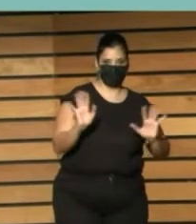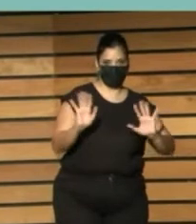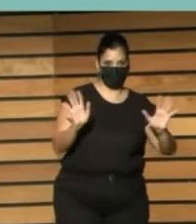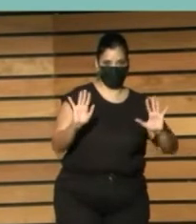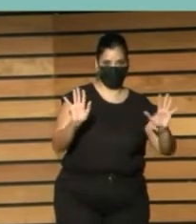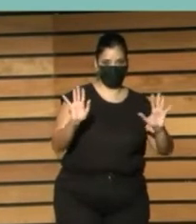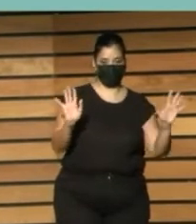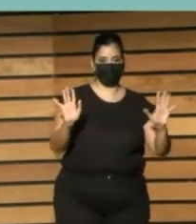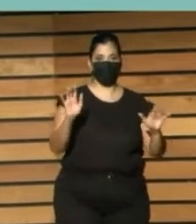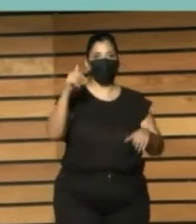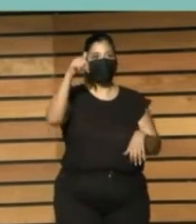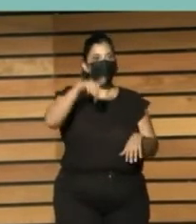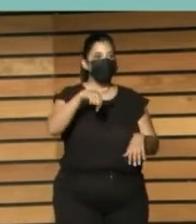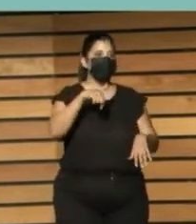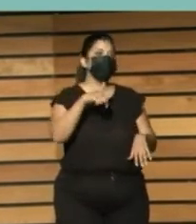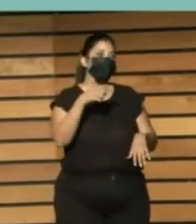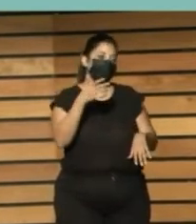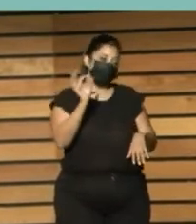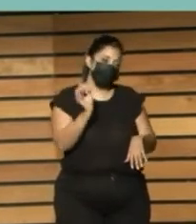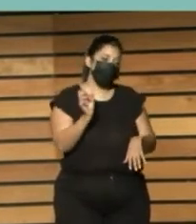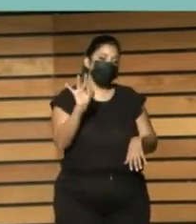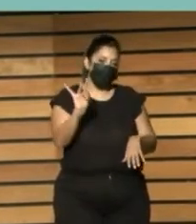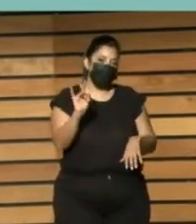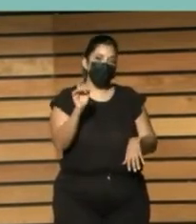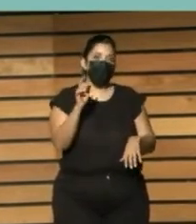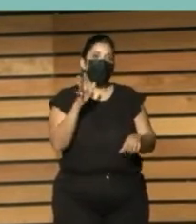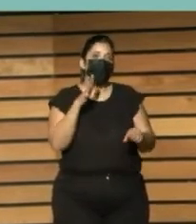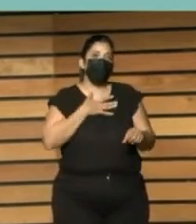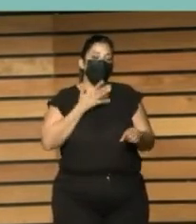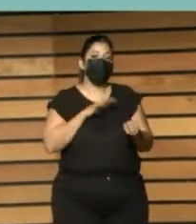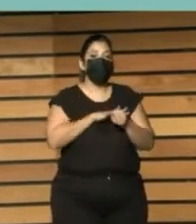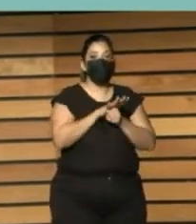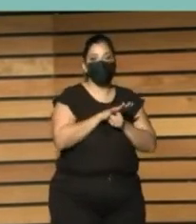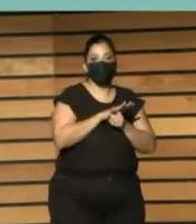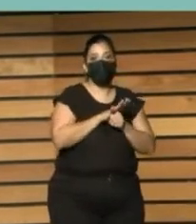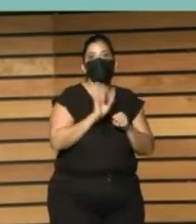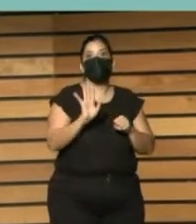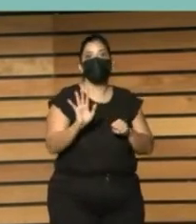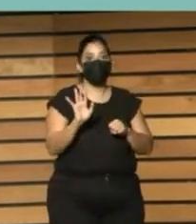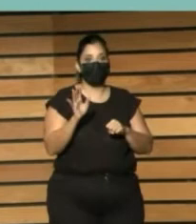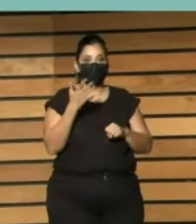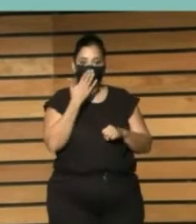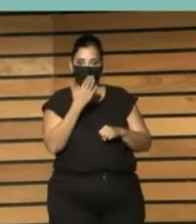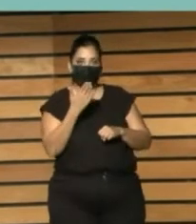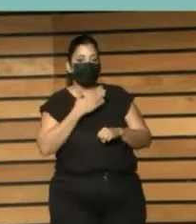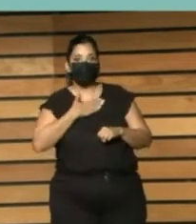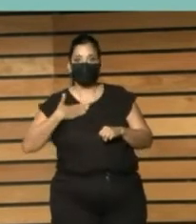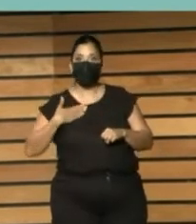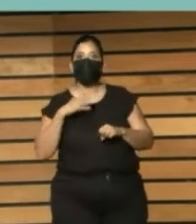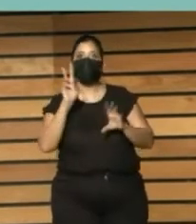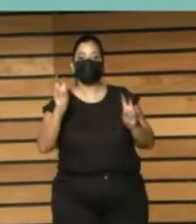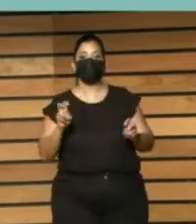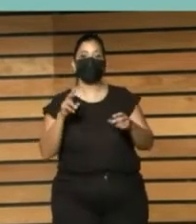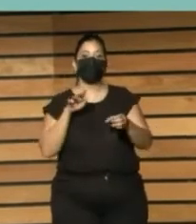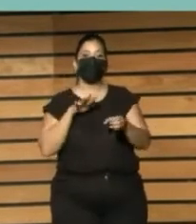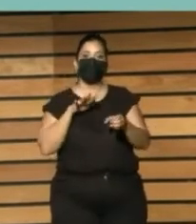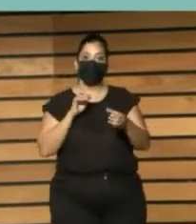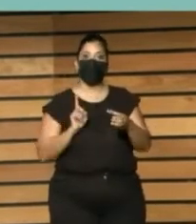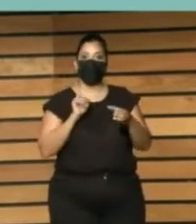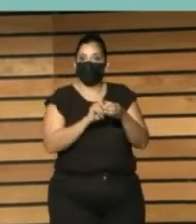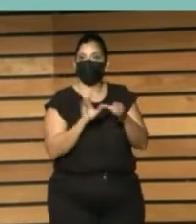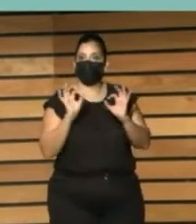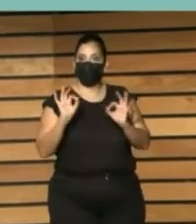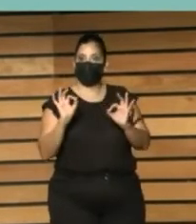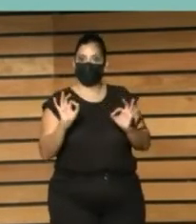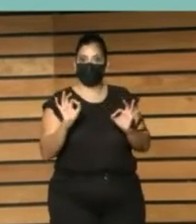reflexión en la conversación son para mí dos enfoques fundamentales. Este enfoque es el que nos da la